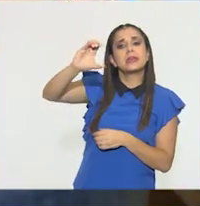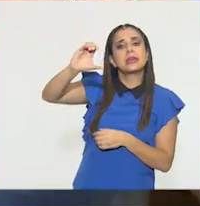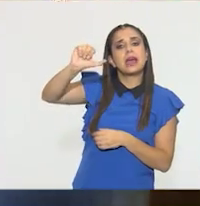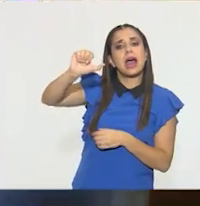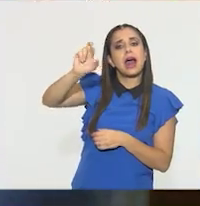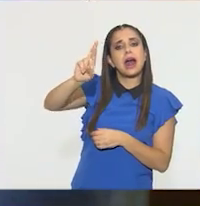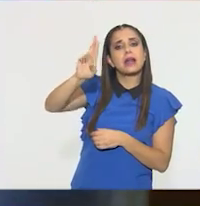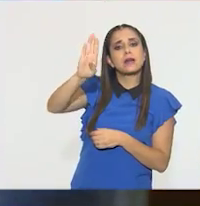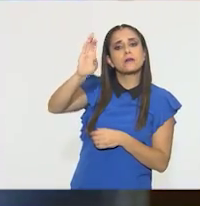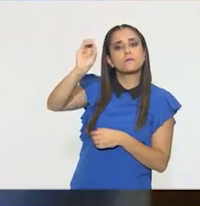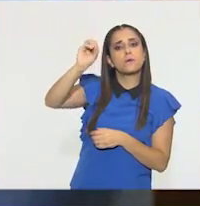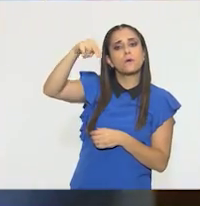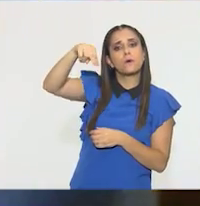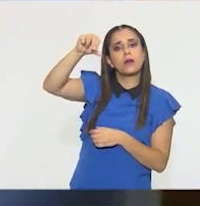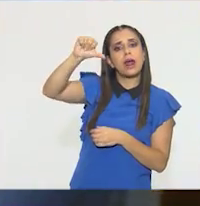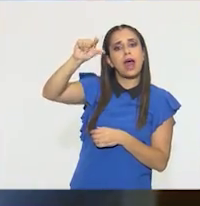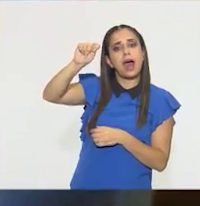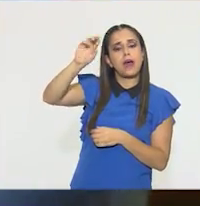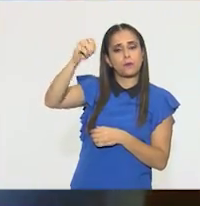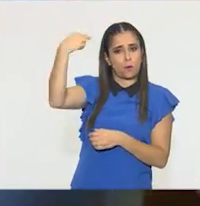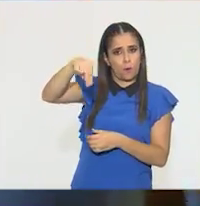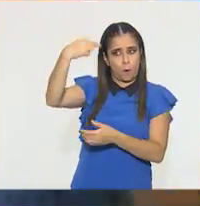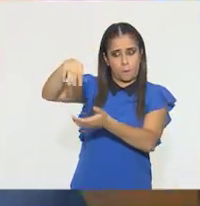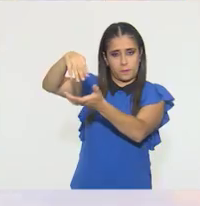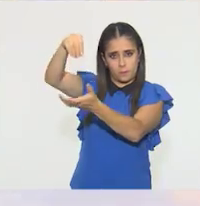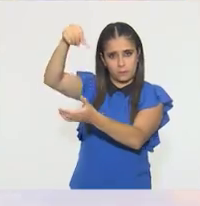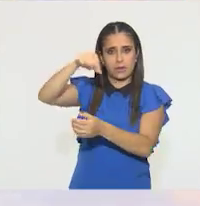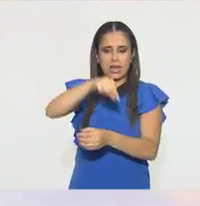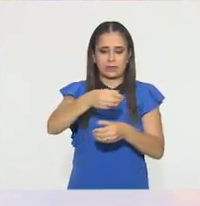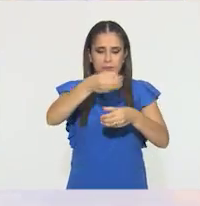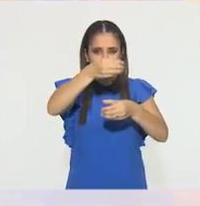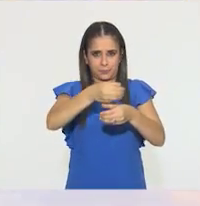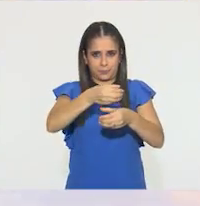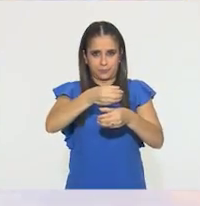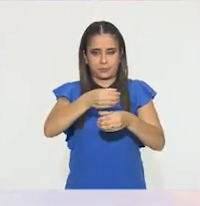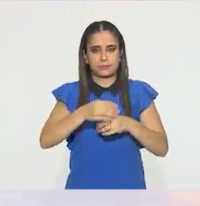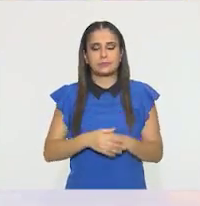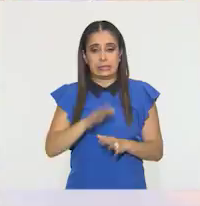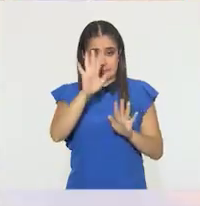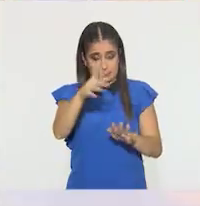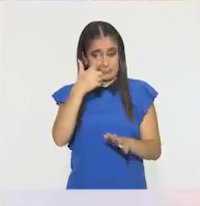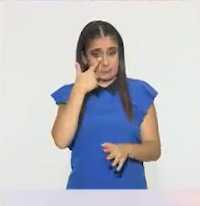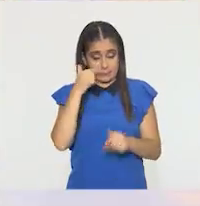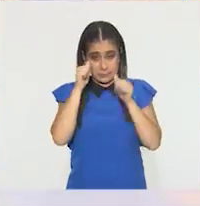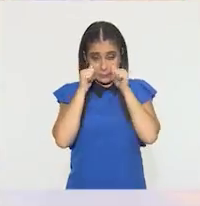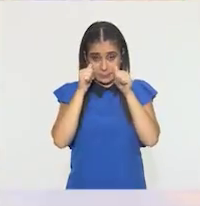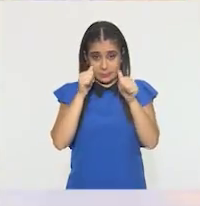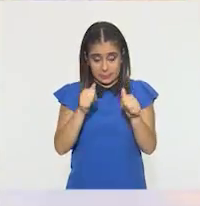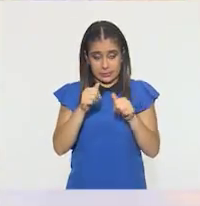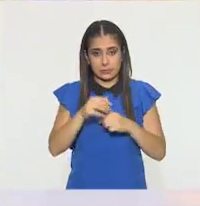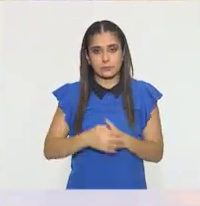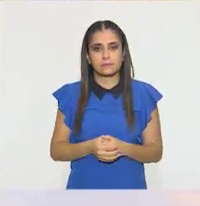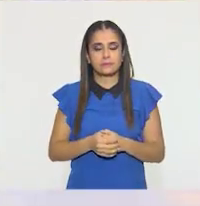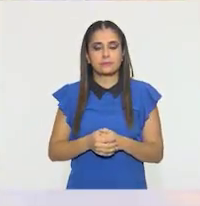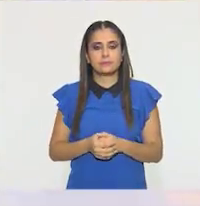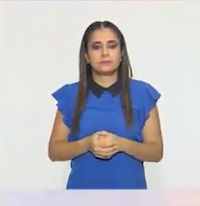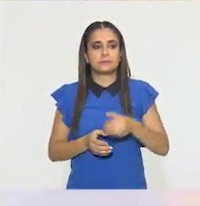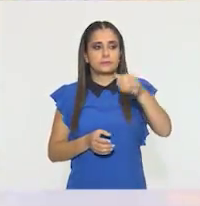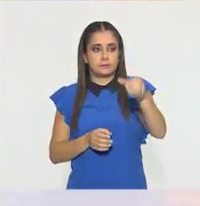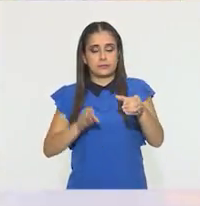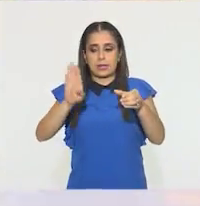Bien. Aquí está el polvito. Bien. Y un embudo. Bien. Vamos a hacer lo siguiente. Vamos a verte, a vertir el